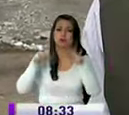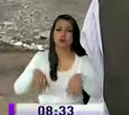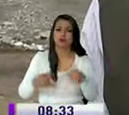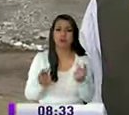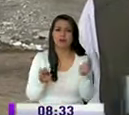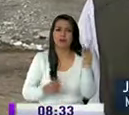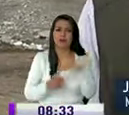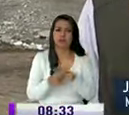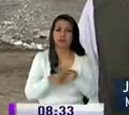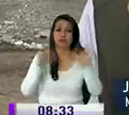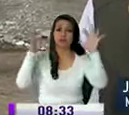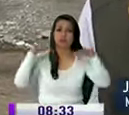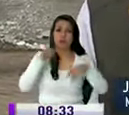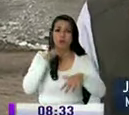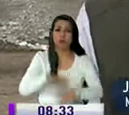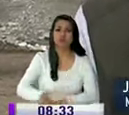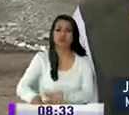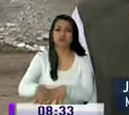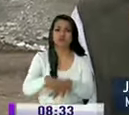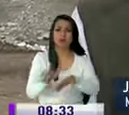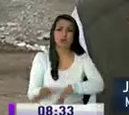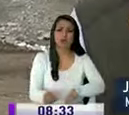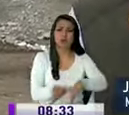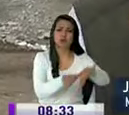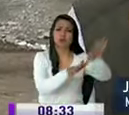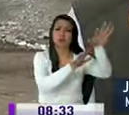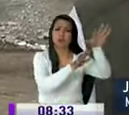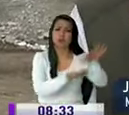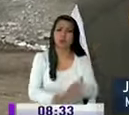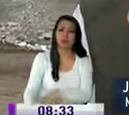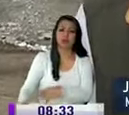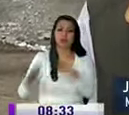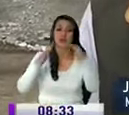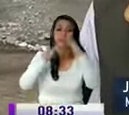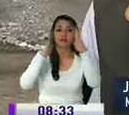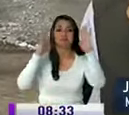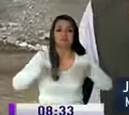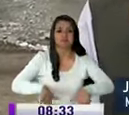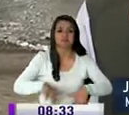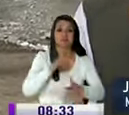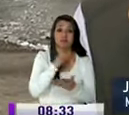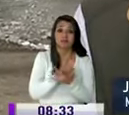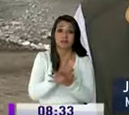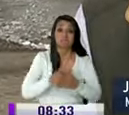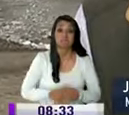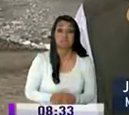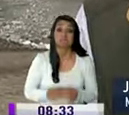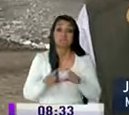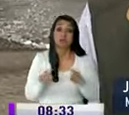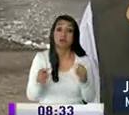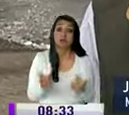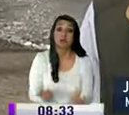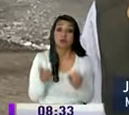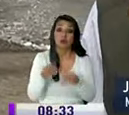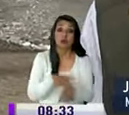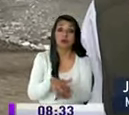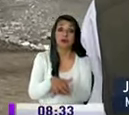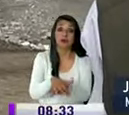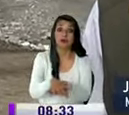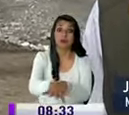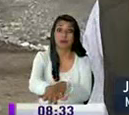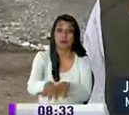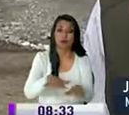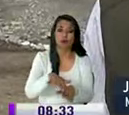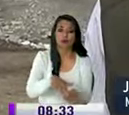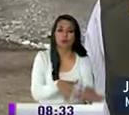mañana con una sola crecida pues la ribera se mueve muy rápidamente la intervención en el río estableciendo el